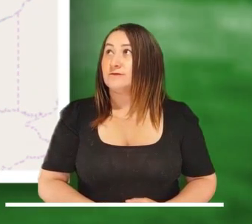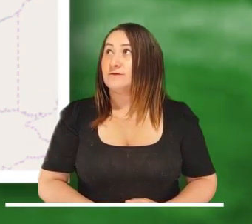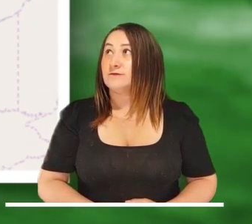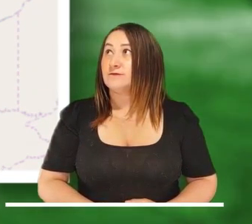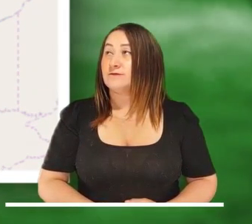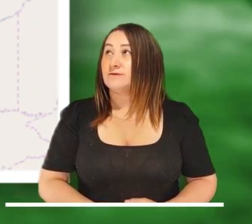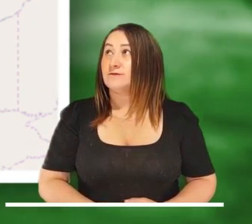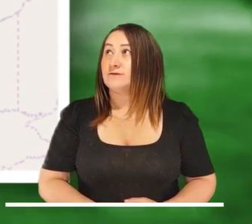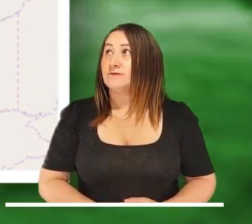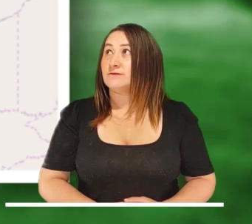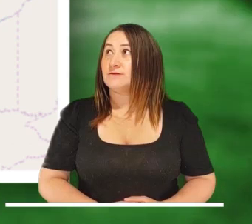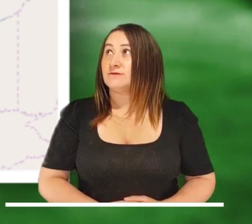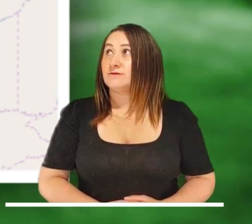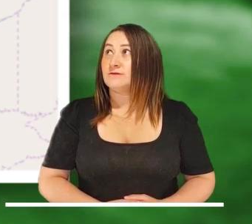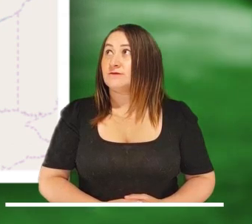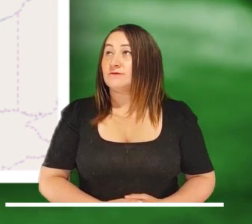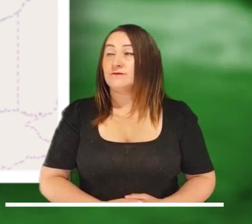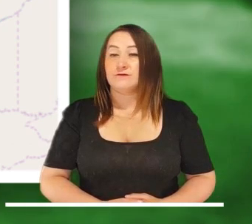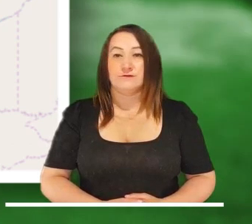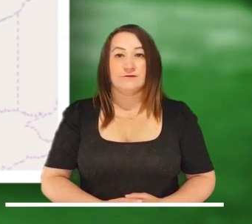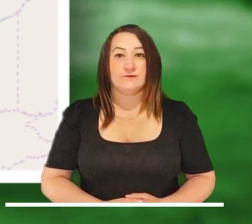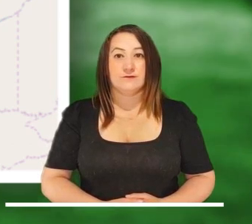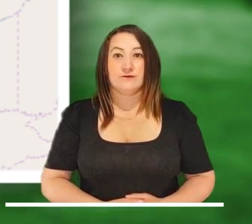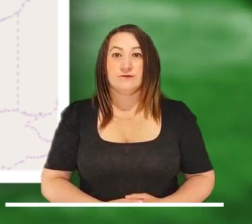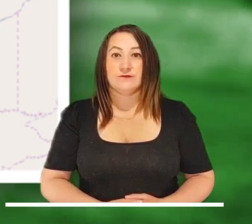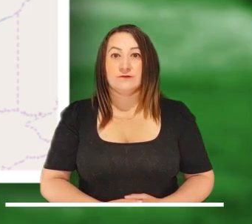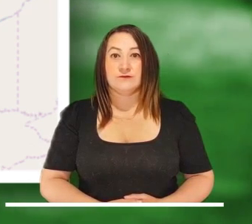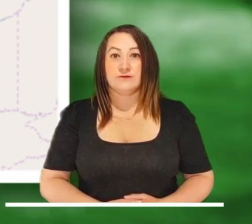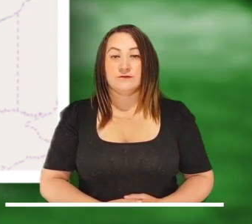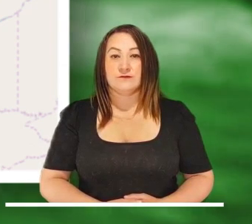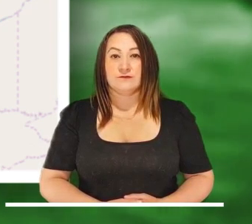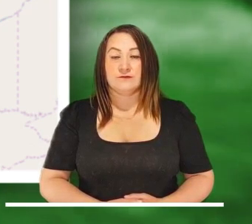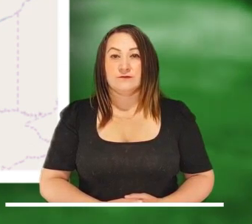de los municipios de Nimaima y El Peñón, en Cundinamarca.